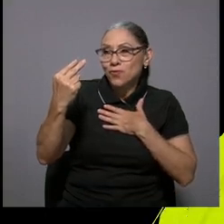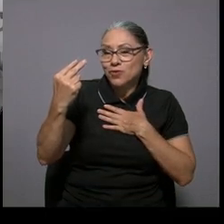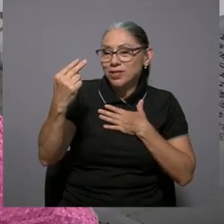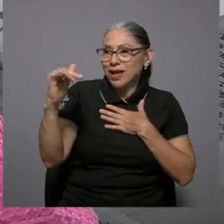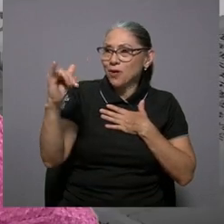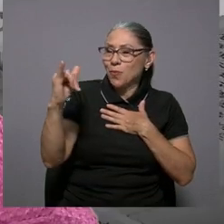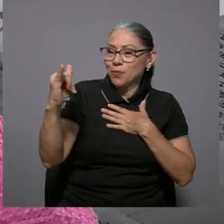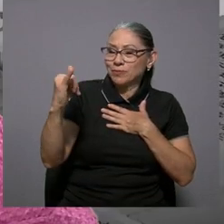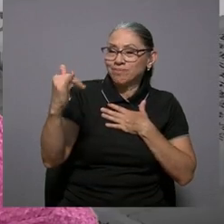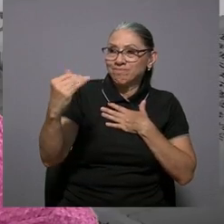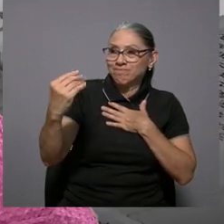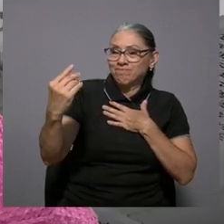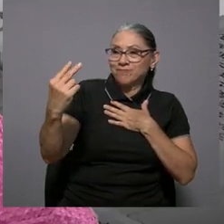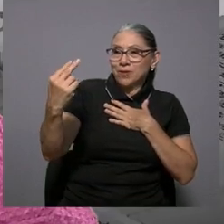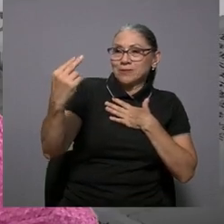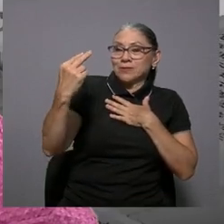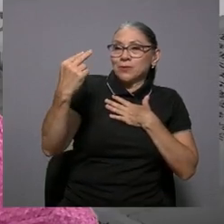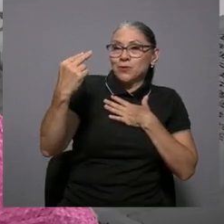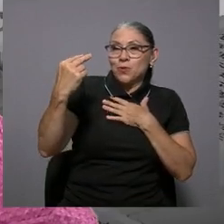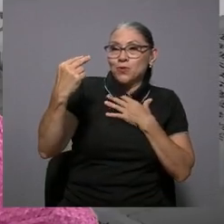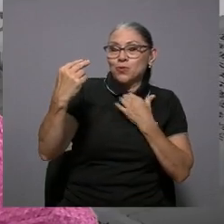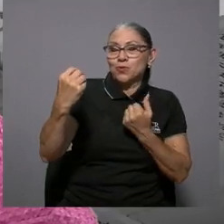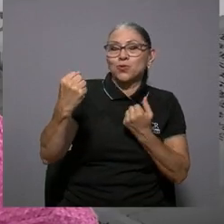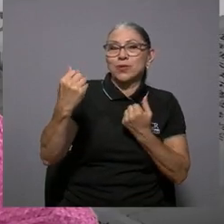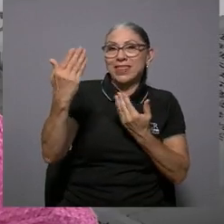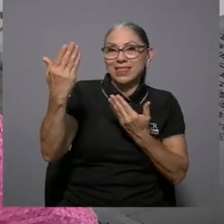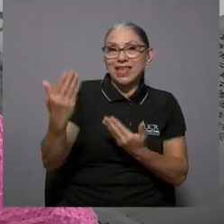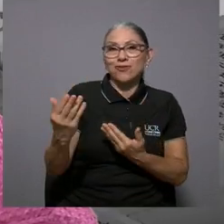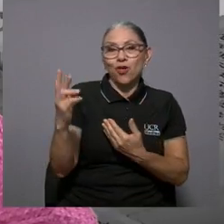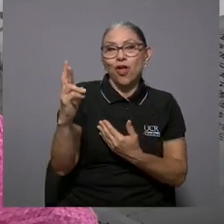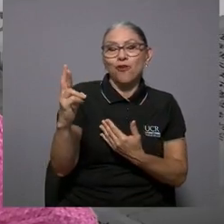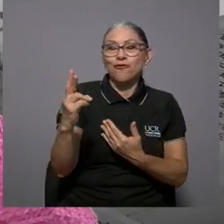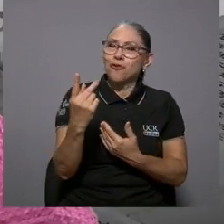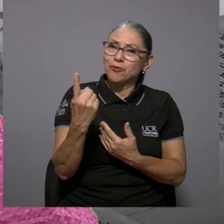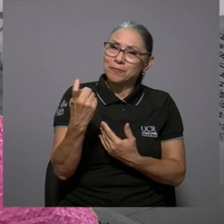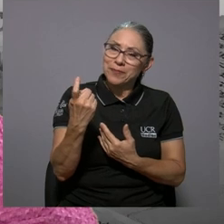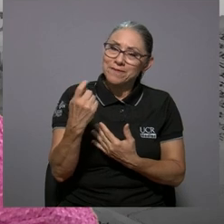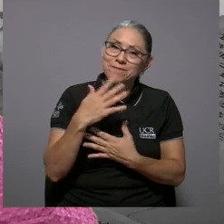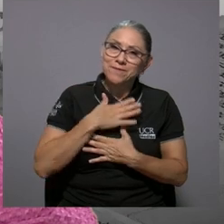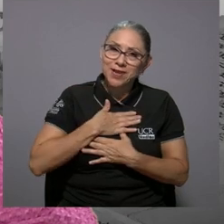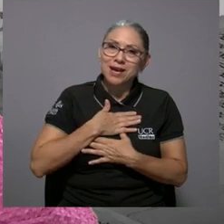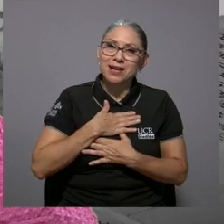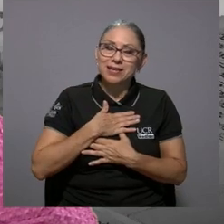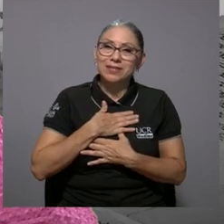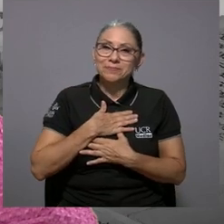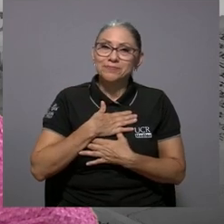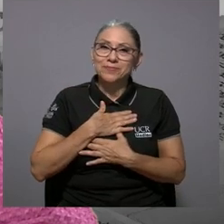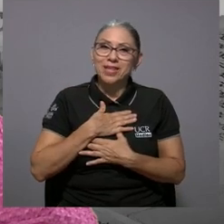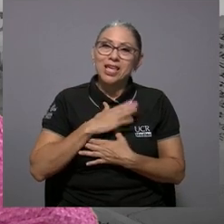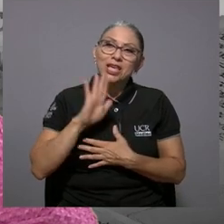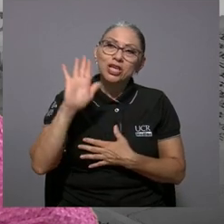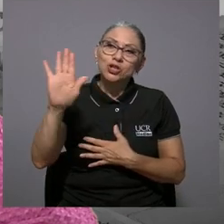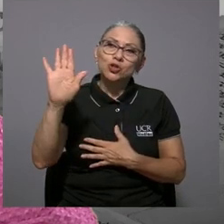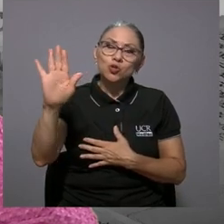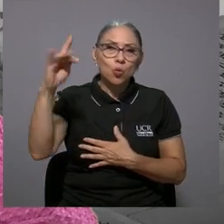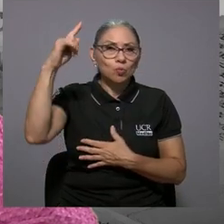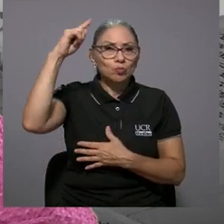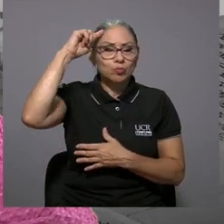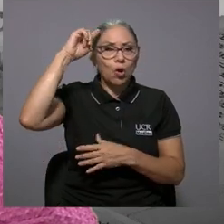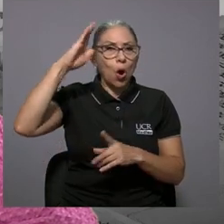mirada atalayante atalayadora de Rodolfo y su